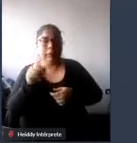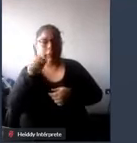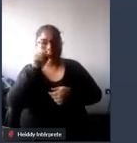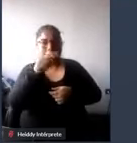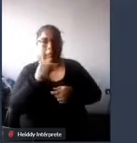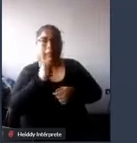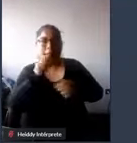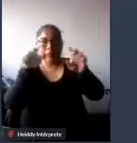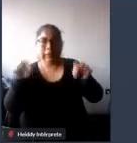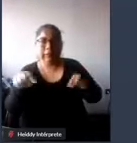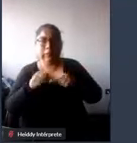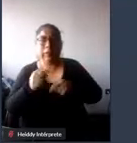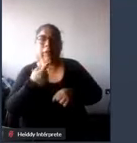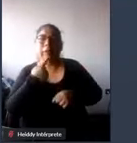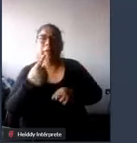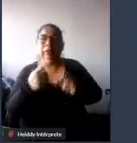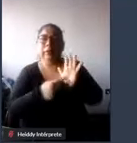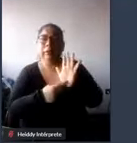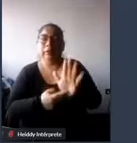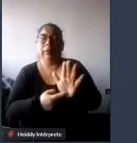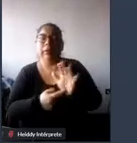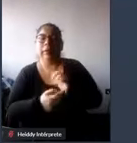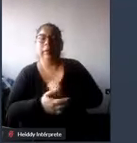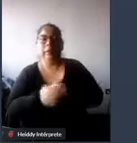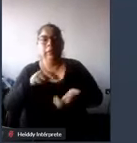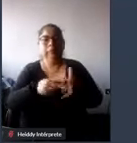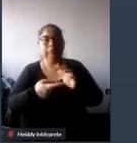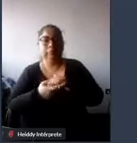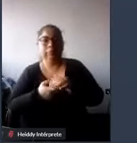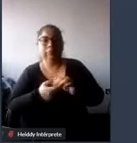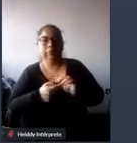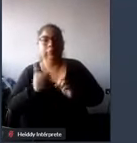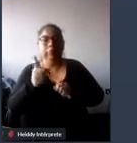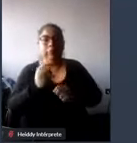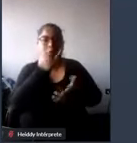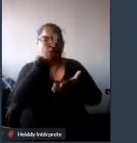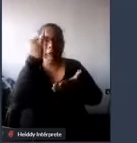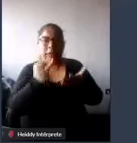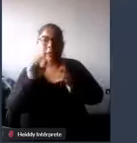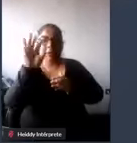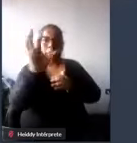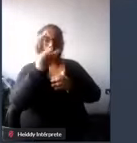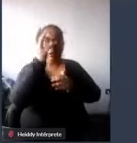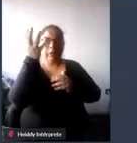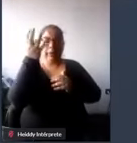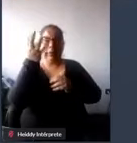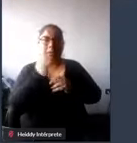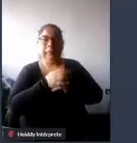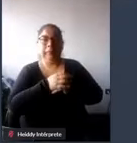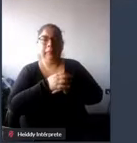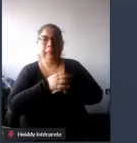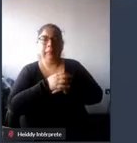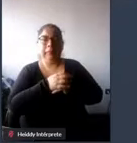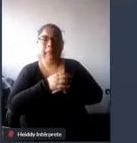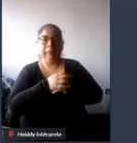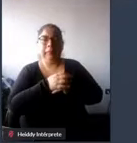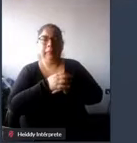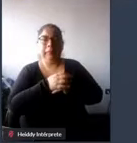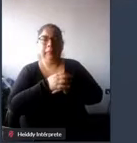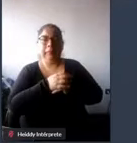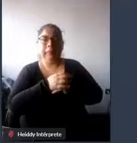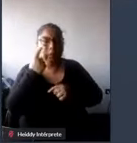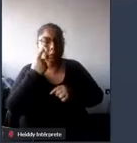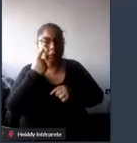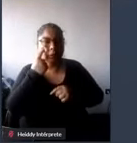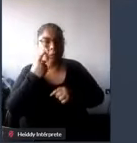lo que se llama y se conoce en el mundo como el diseño universal también conocido como el diseño para todos